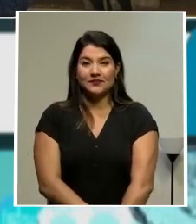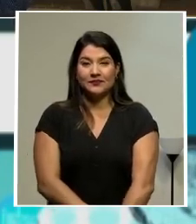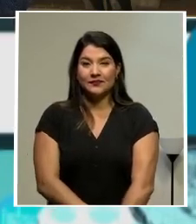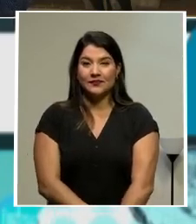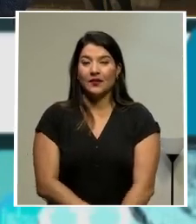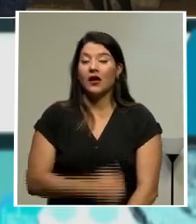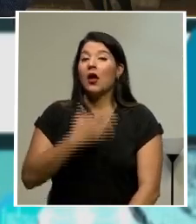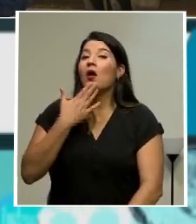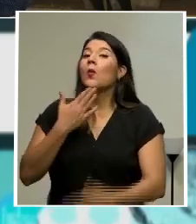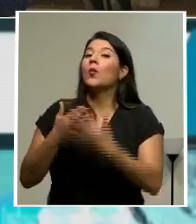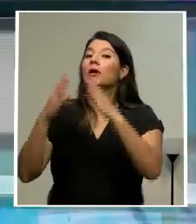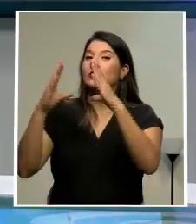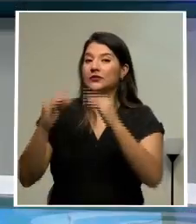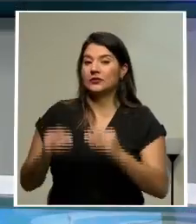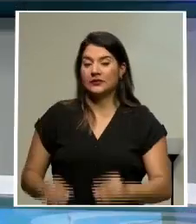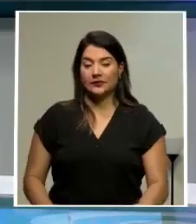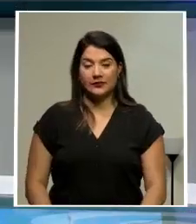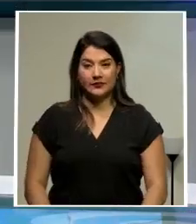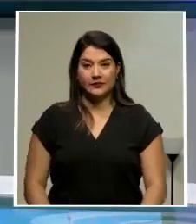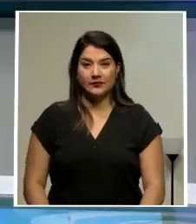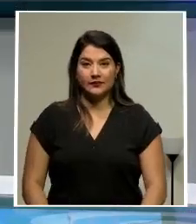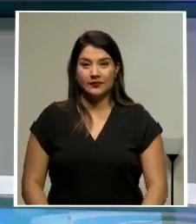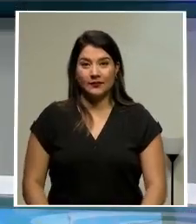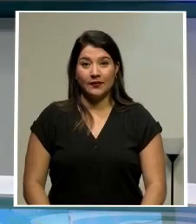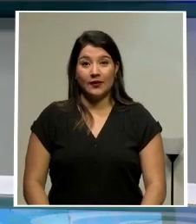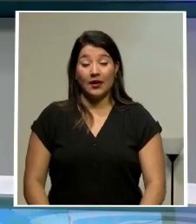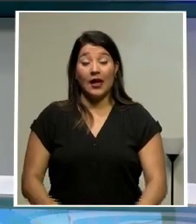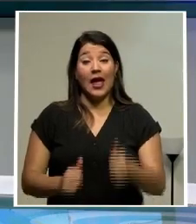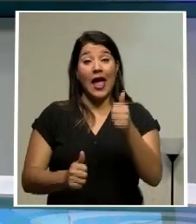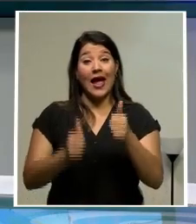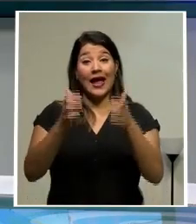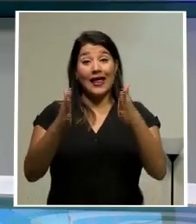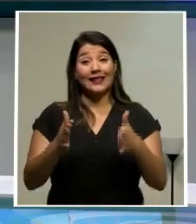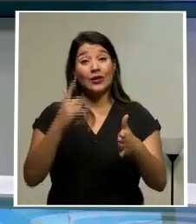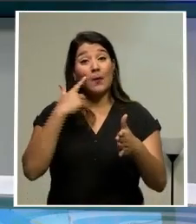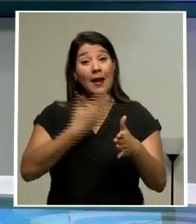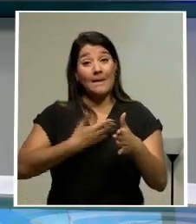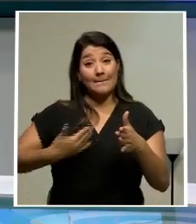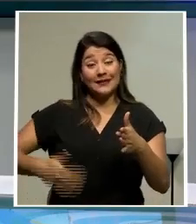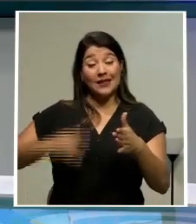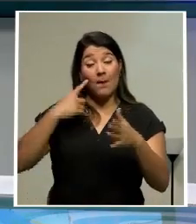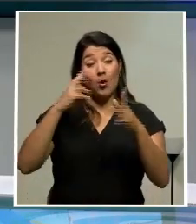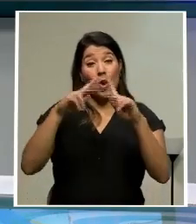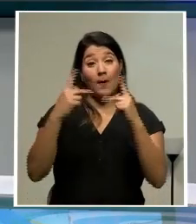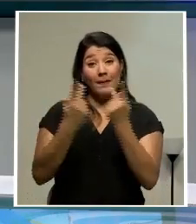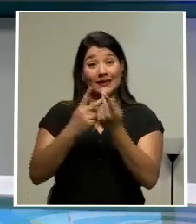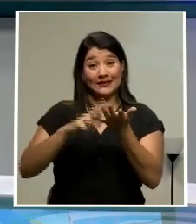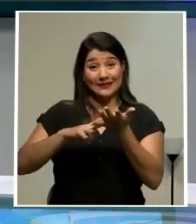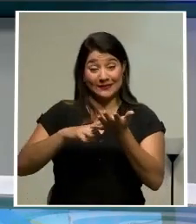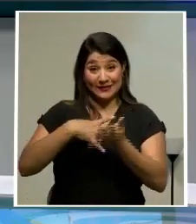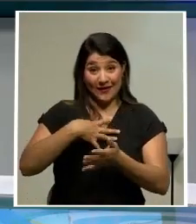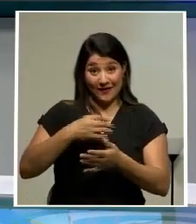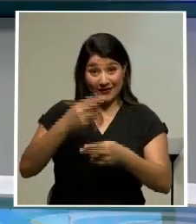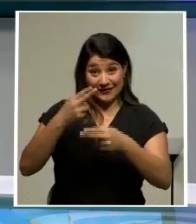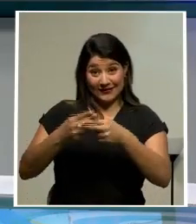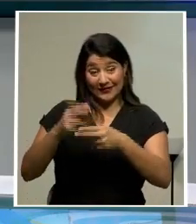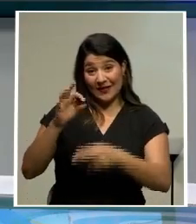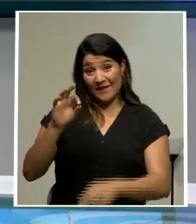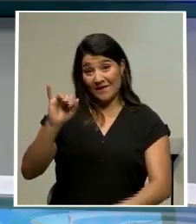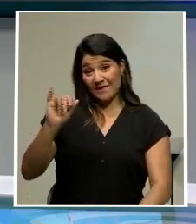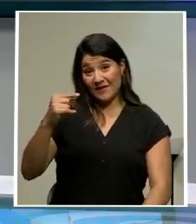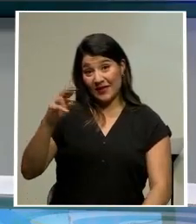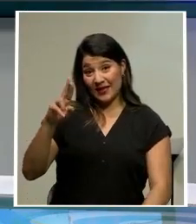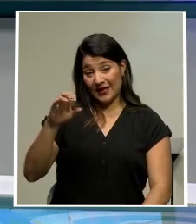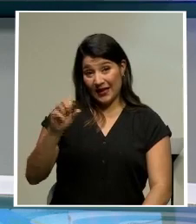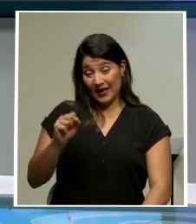Buenas noches. El candidato presidencial por el PLN, José María Figueres, se reunió esta mañana